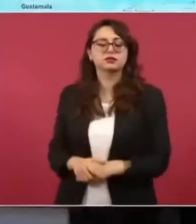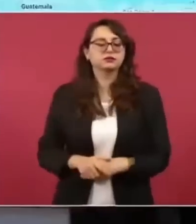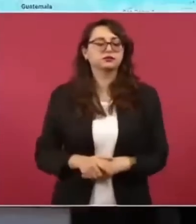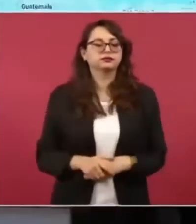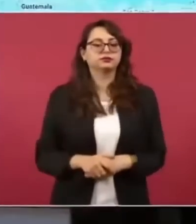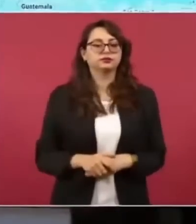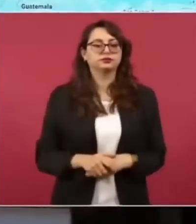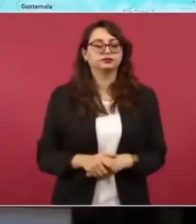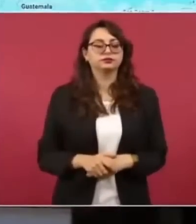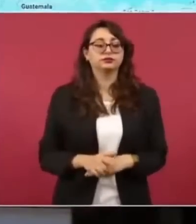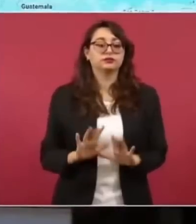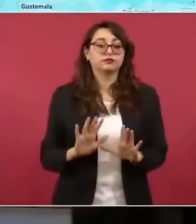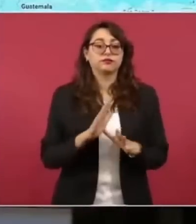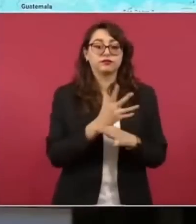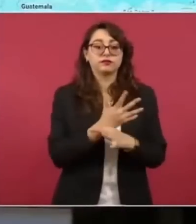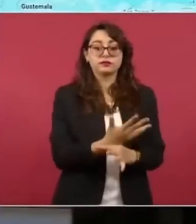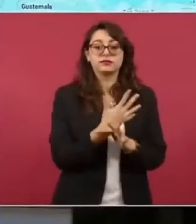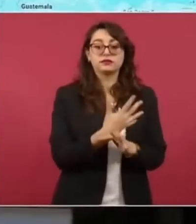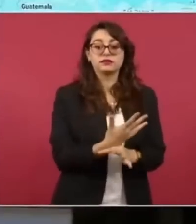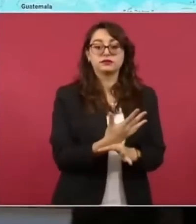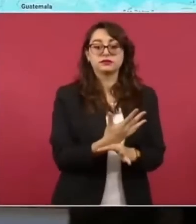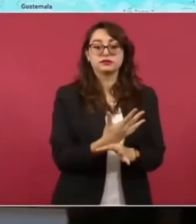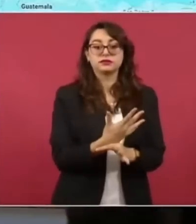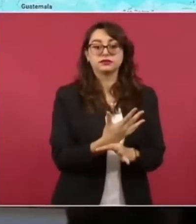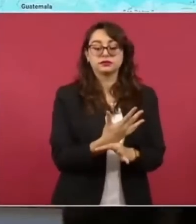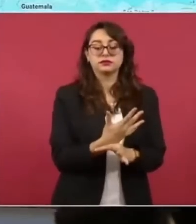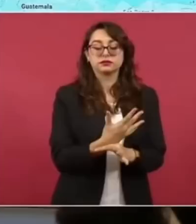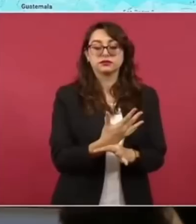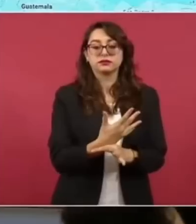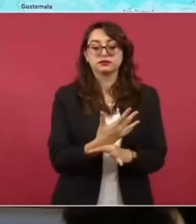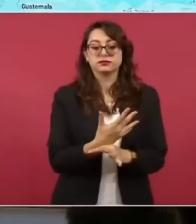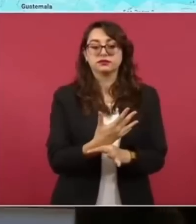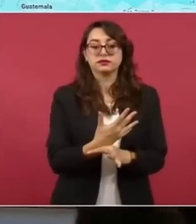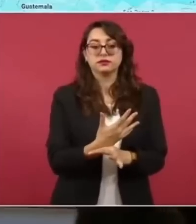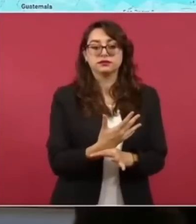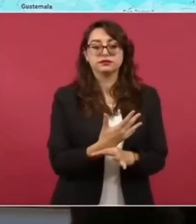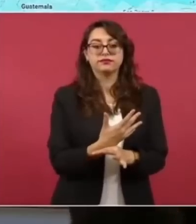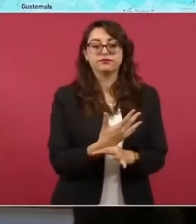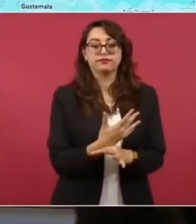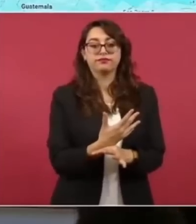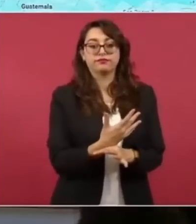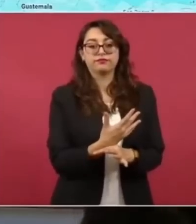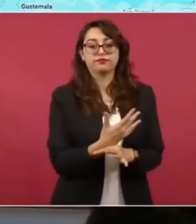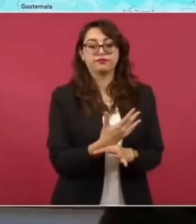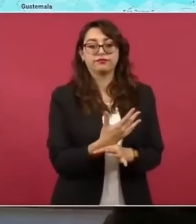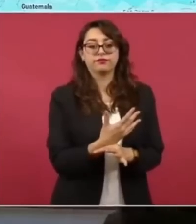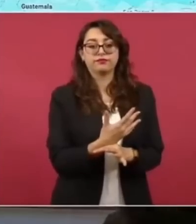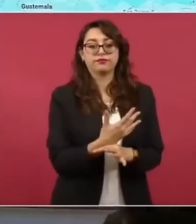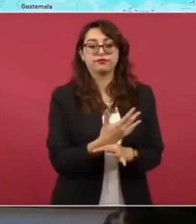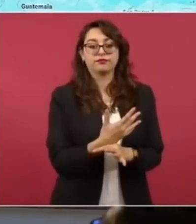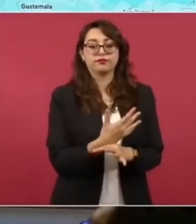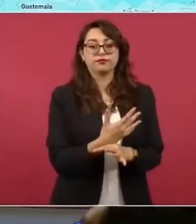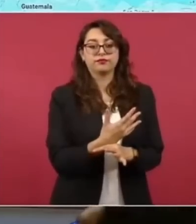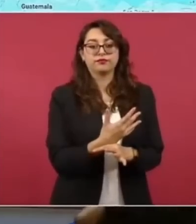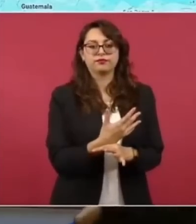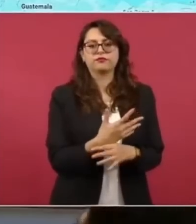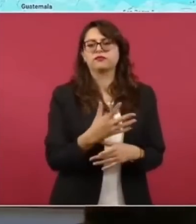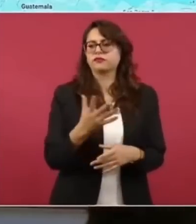es cierto en su comunicado dicen que nos daban